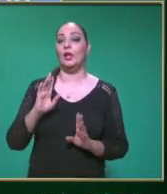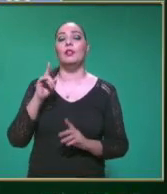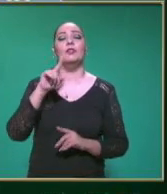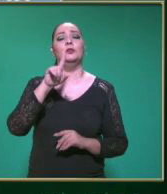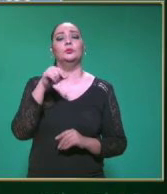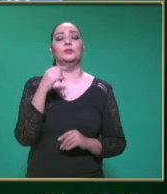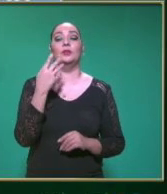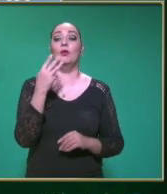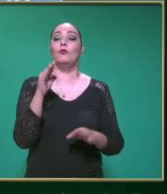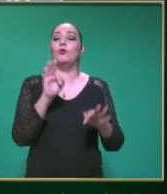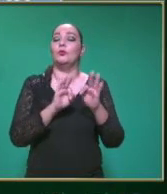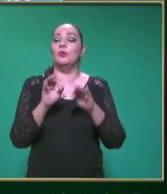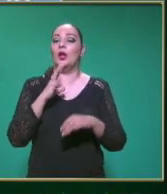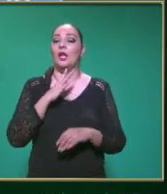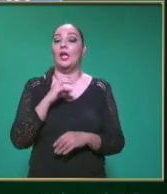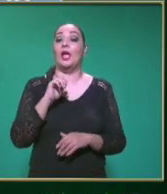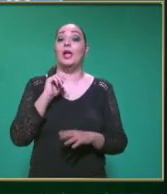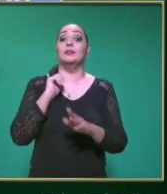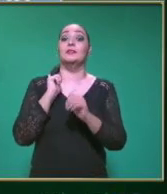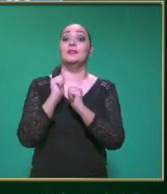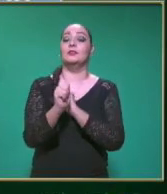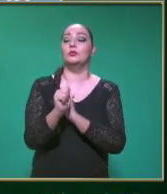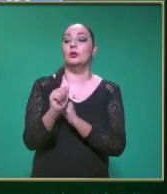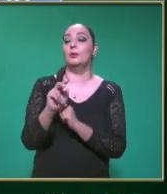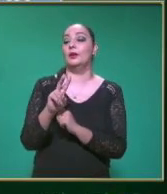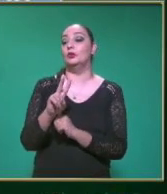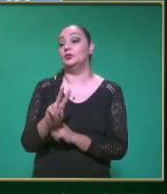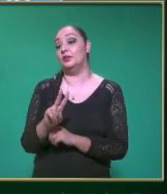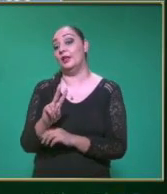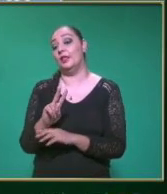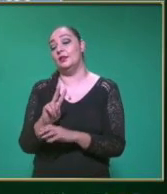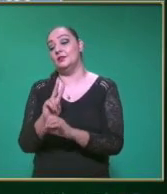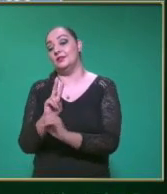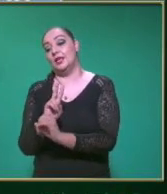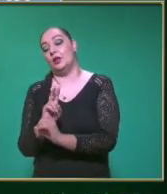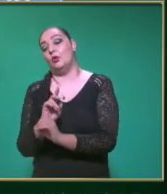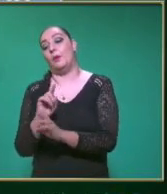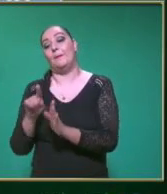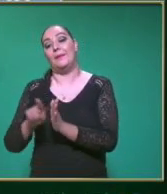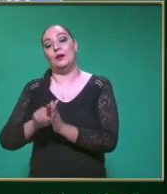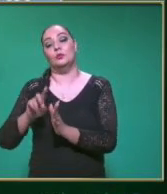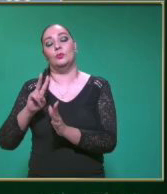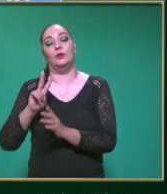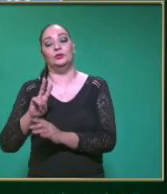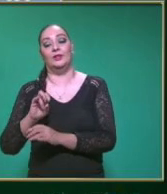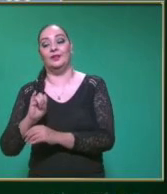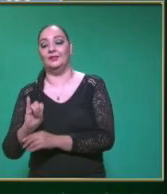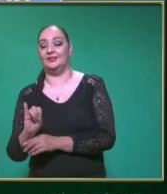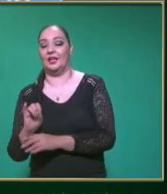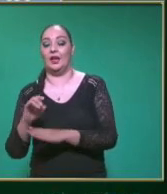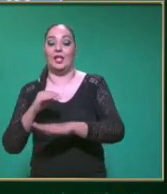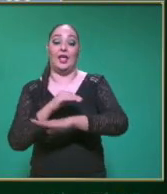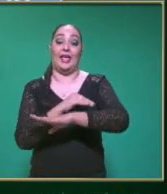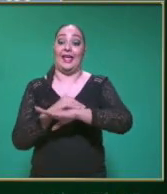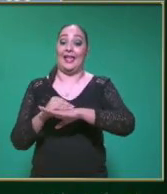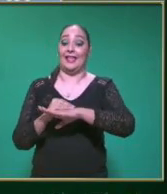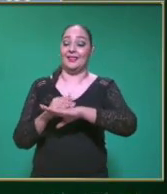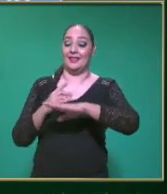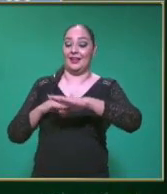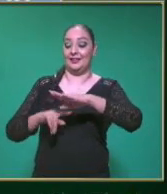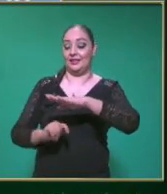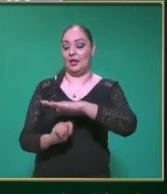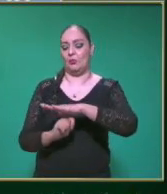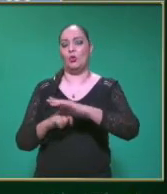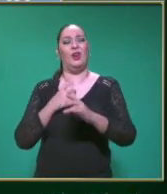fórmula es Aceleración es igual Velocidad final Menos velocidad inicial Entre el tiempo Es importante Este paso De la